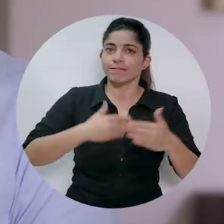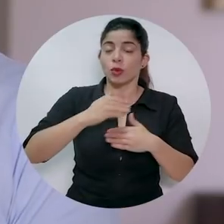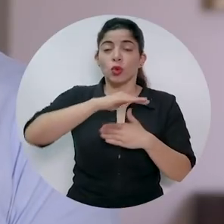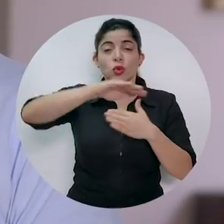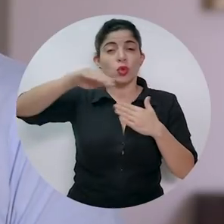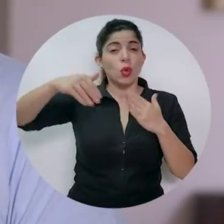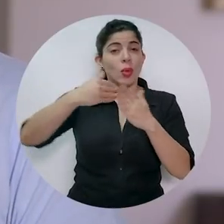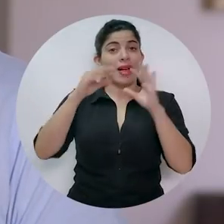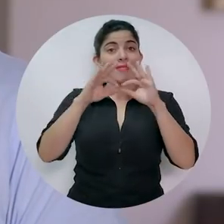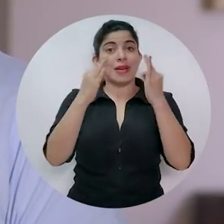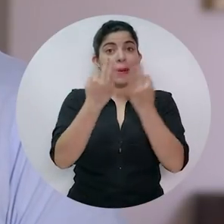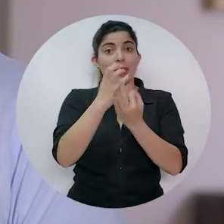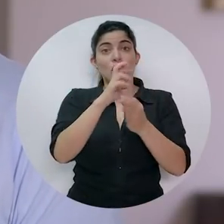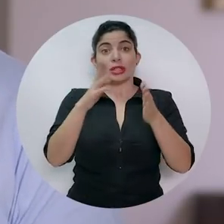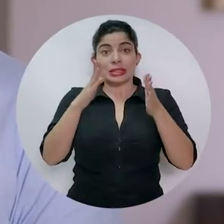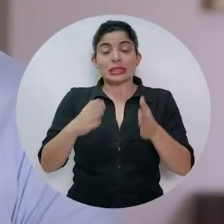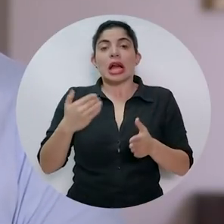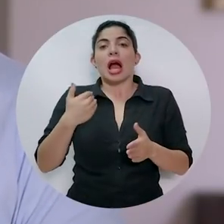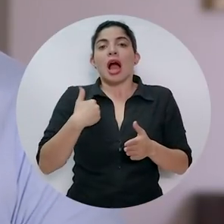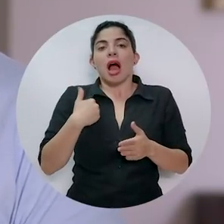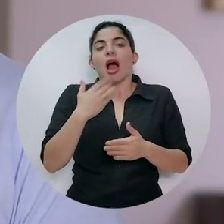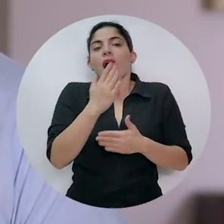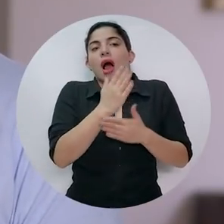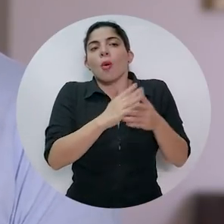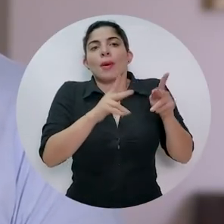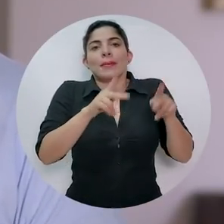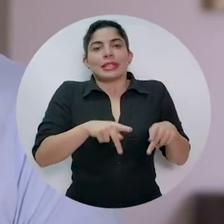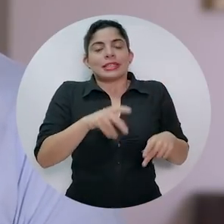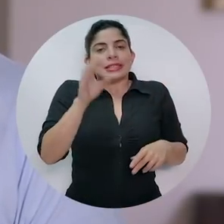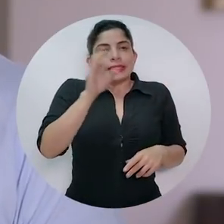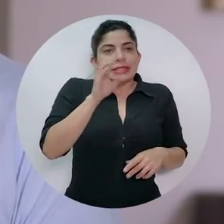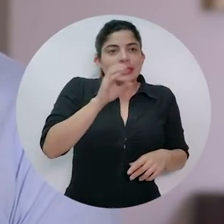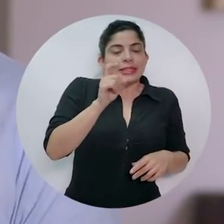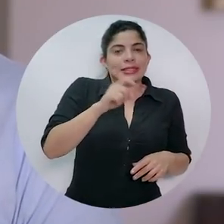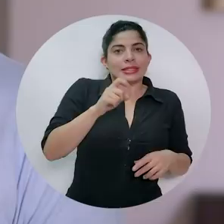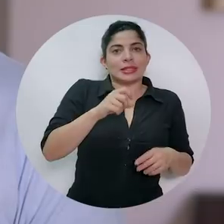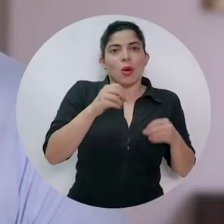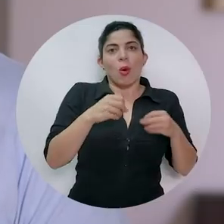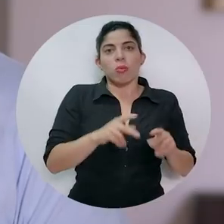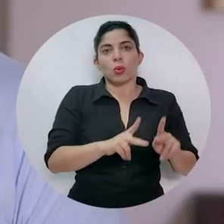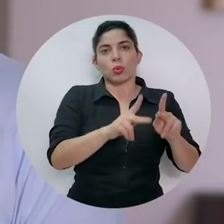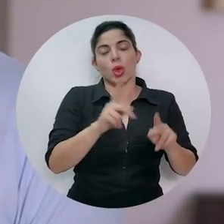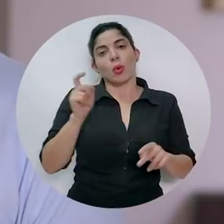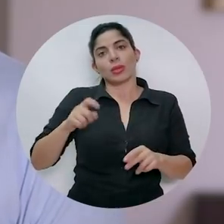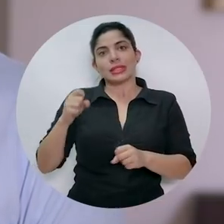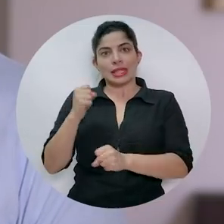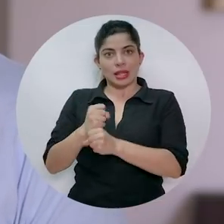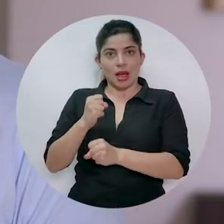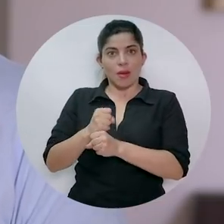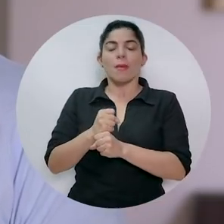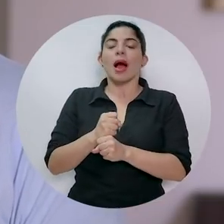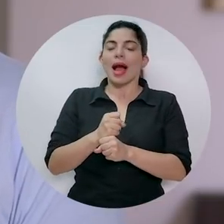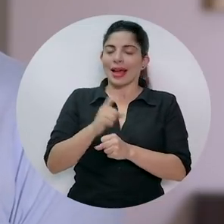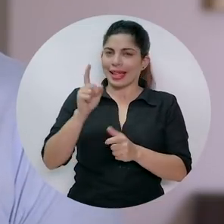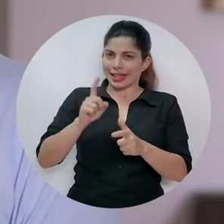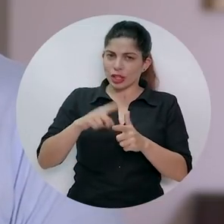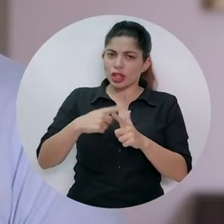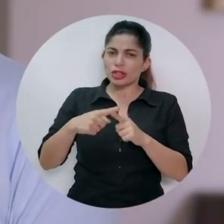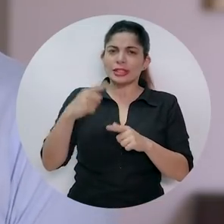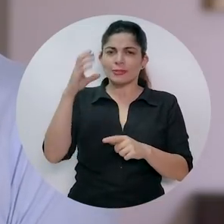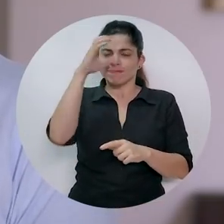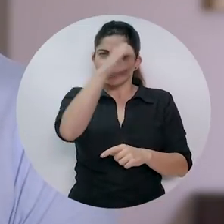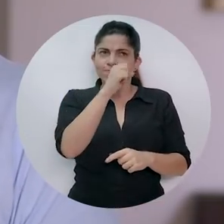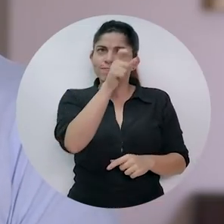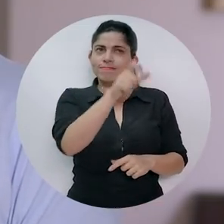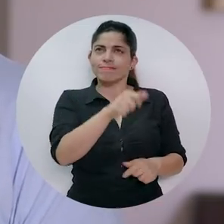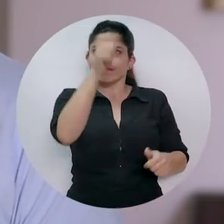En toda familia costarricense hay alguna persona que necesita encontrar una oportunidad o un empleo. Tengamos